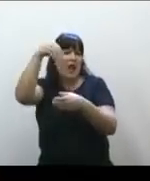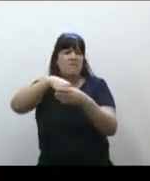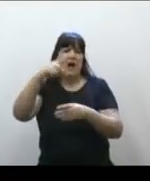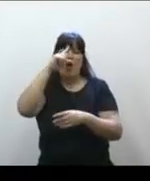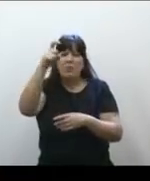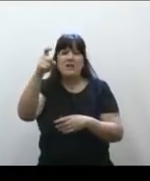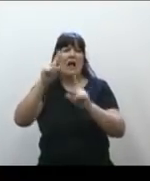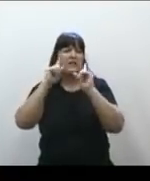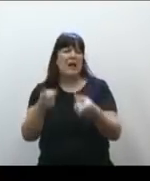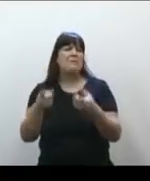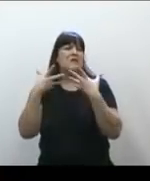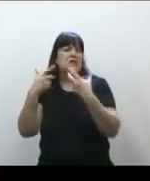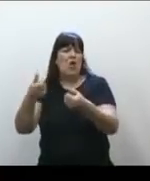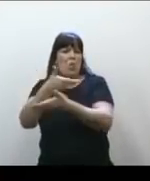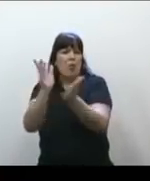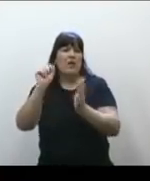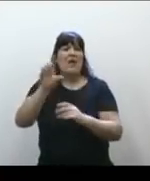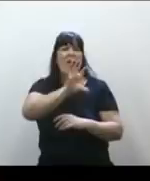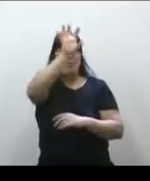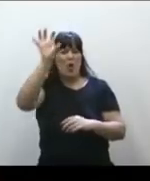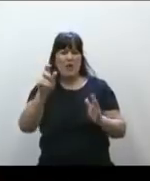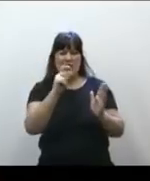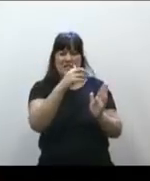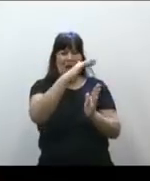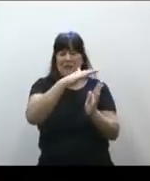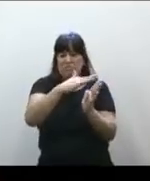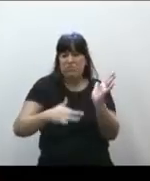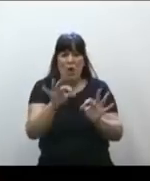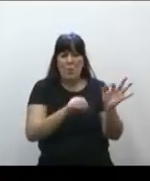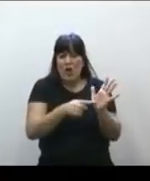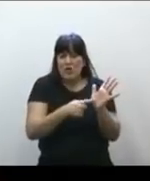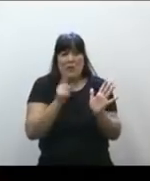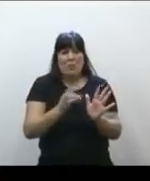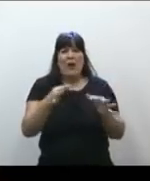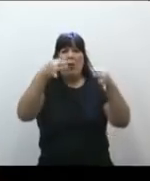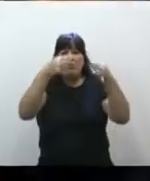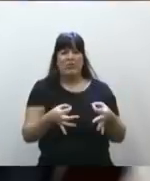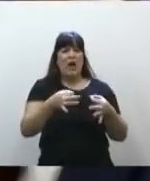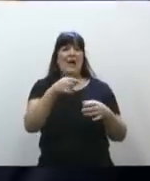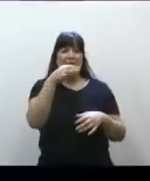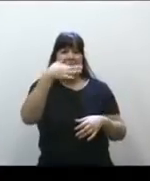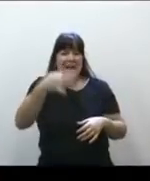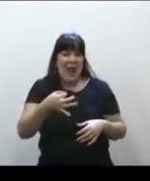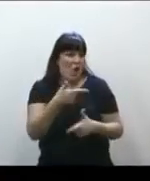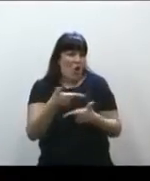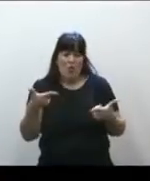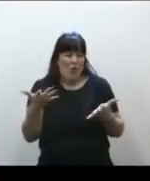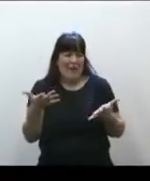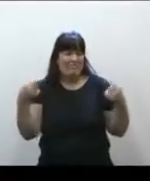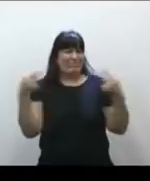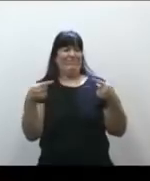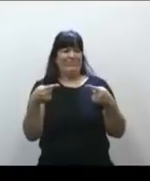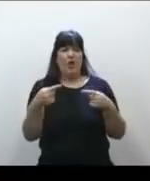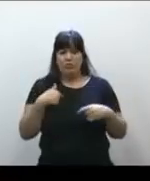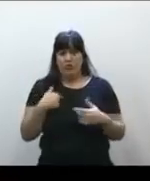provincias. Avanza sobre cosas que son competencias no delegadas. Y uno representa a una